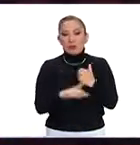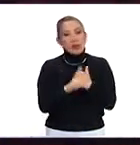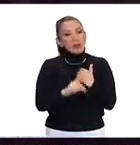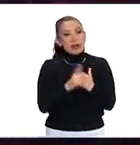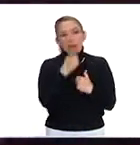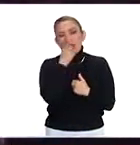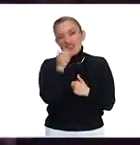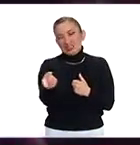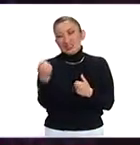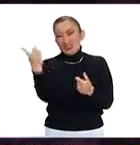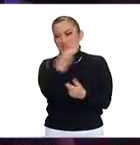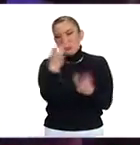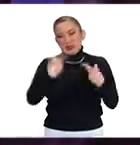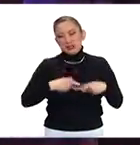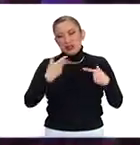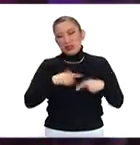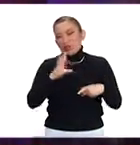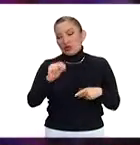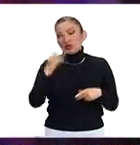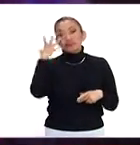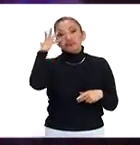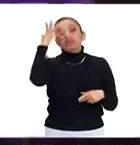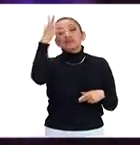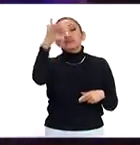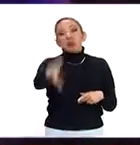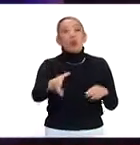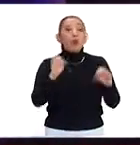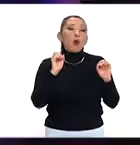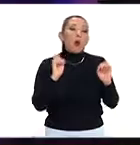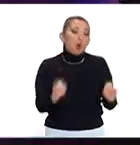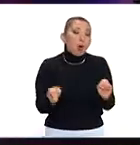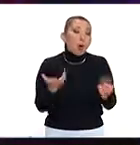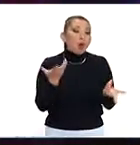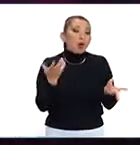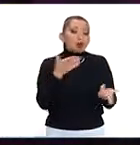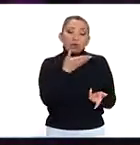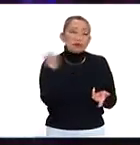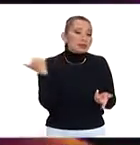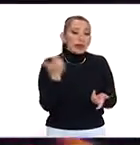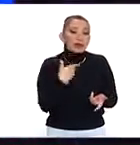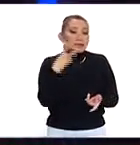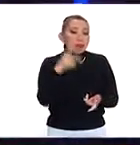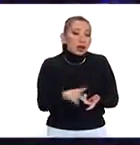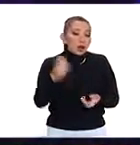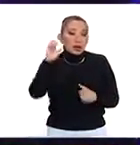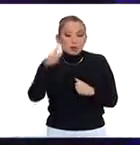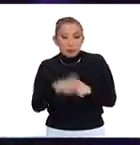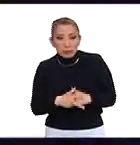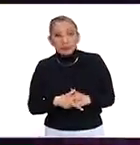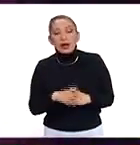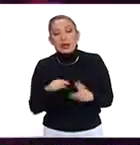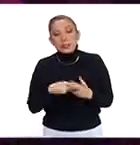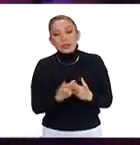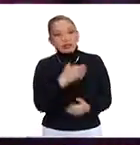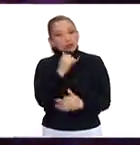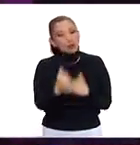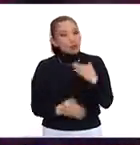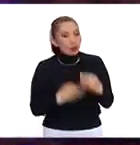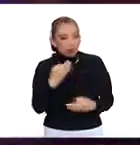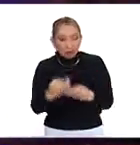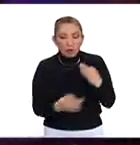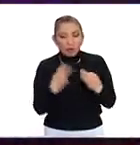entrada, una, que ya trae consecuencias, ojo, como se habla de México, en Europa, que es donde, claro, empezó todo,